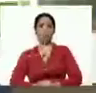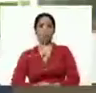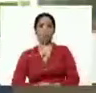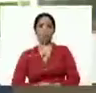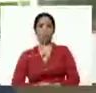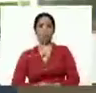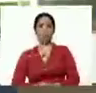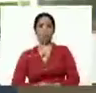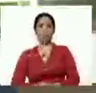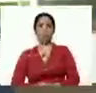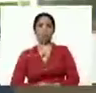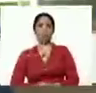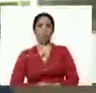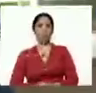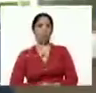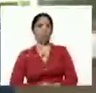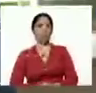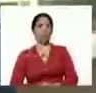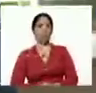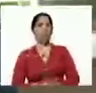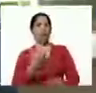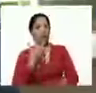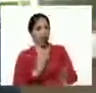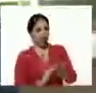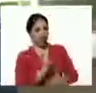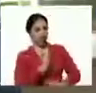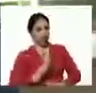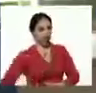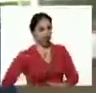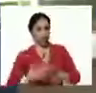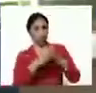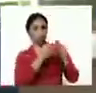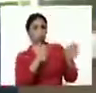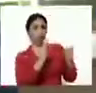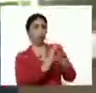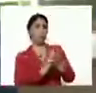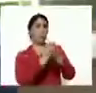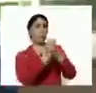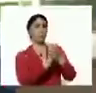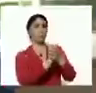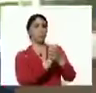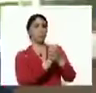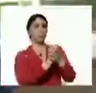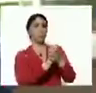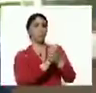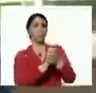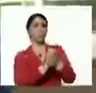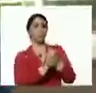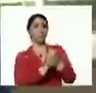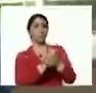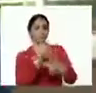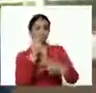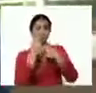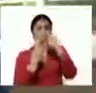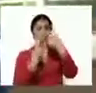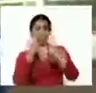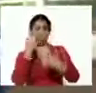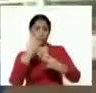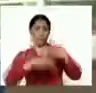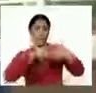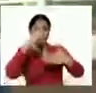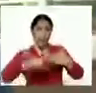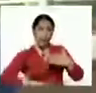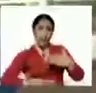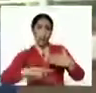Gracias, compañero presidente, y gracias a todos los compañeros que han venido siguiendo muy de cerca el plan productivo.